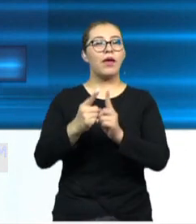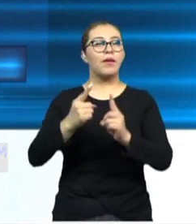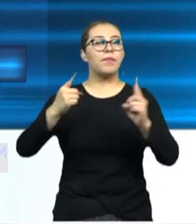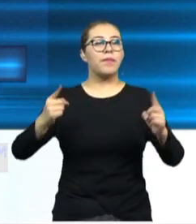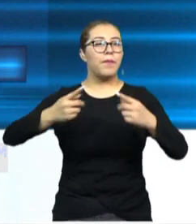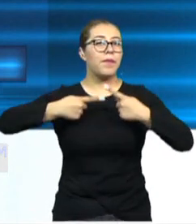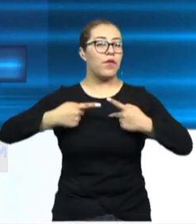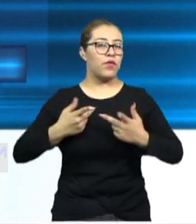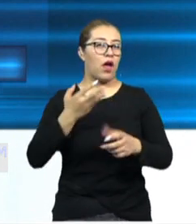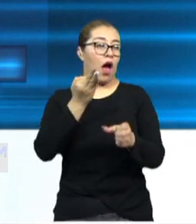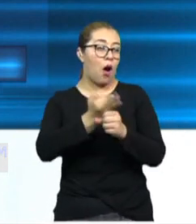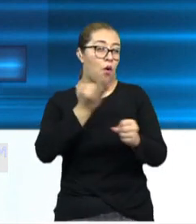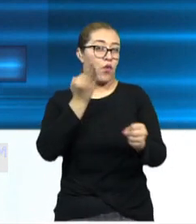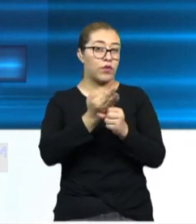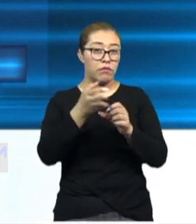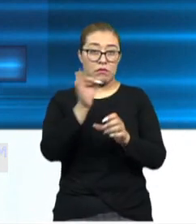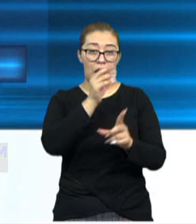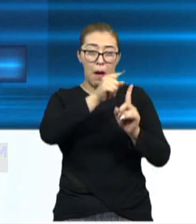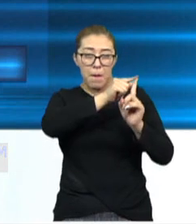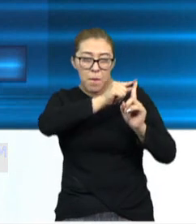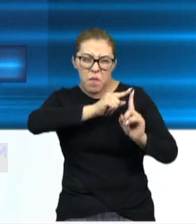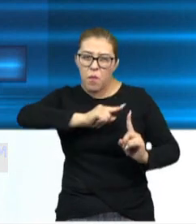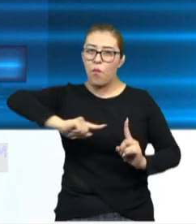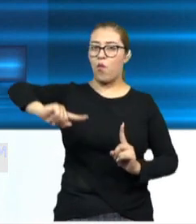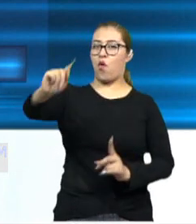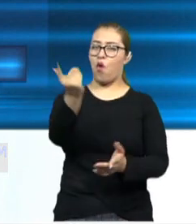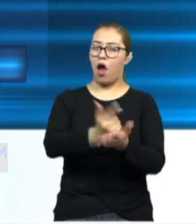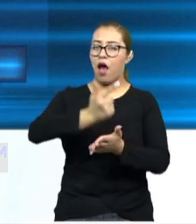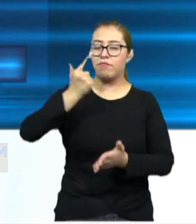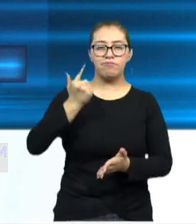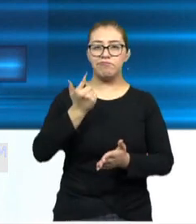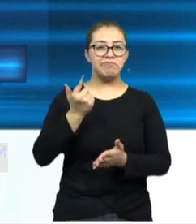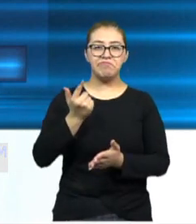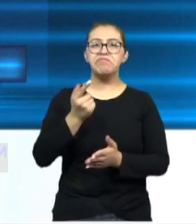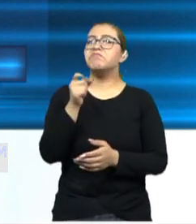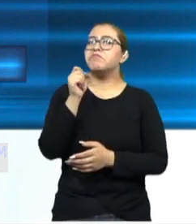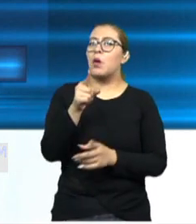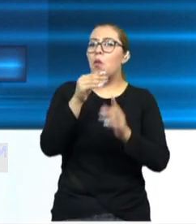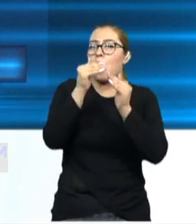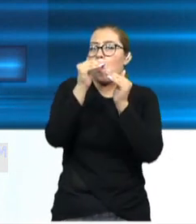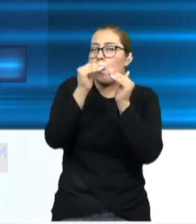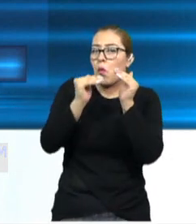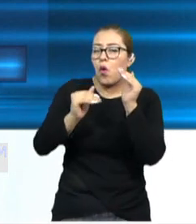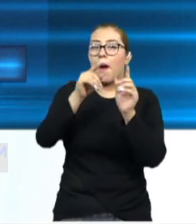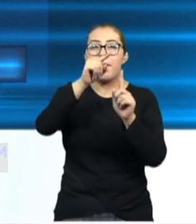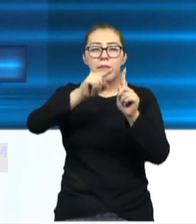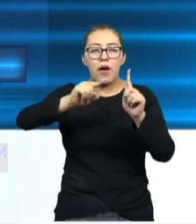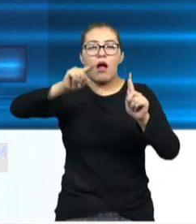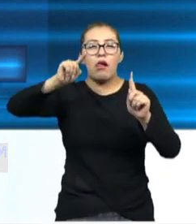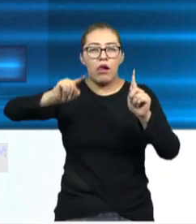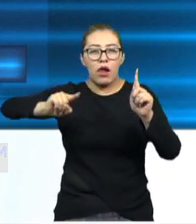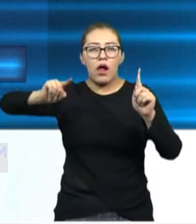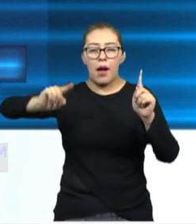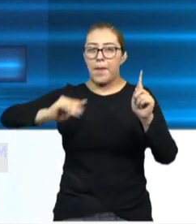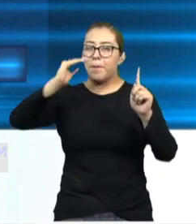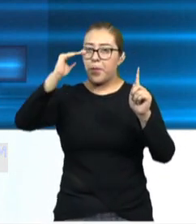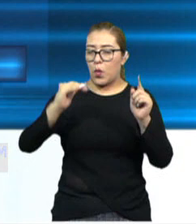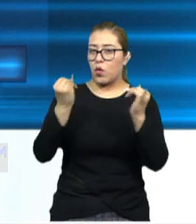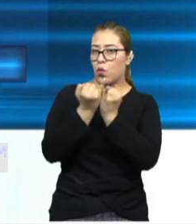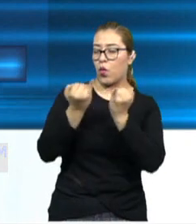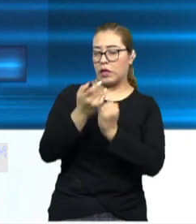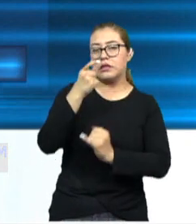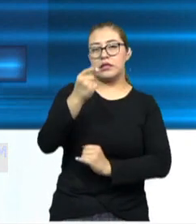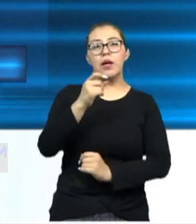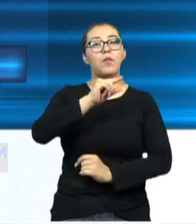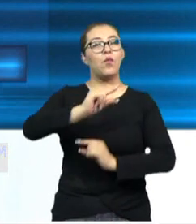No hemos tenido una curva típica, hemos tenido una curva un poco más aplanada de lo que se había proyectado y esta, al parecer, se